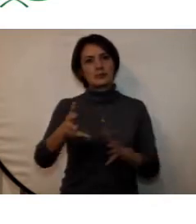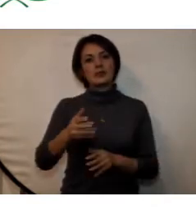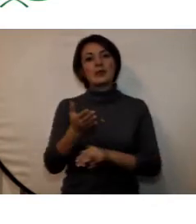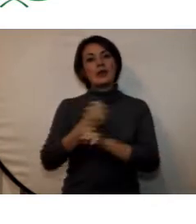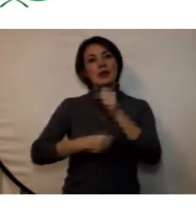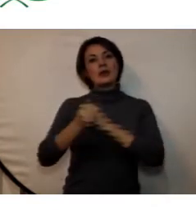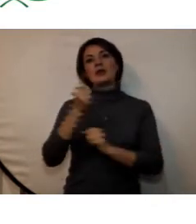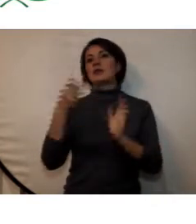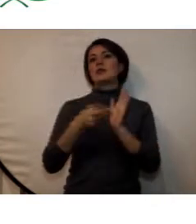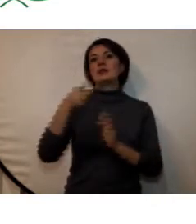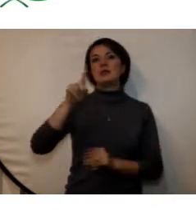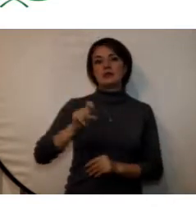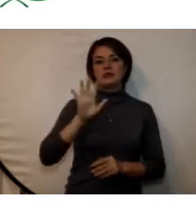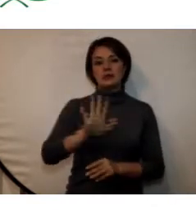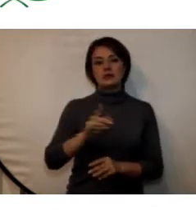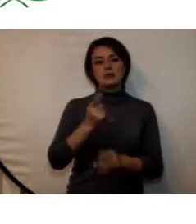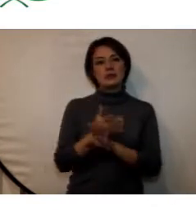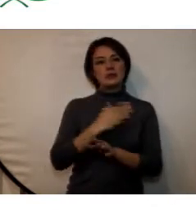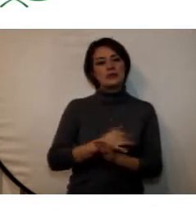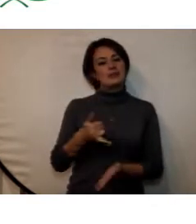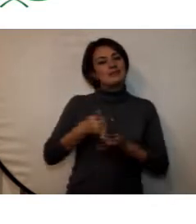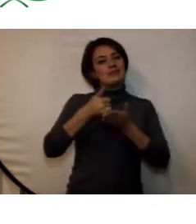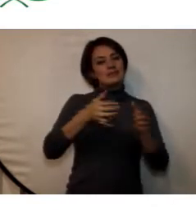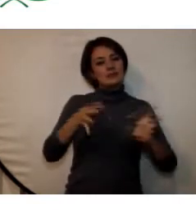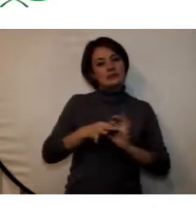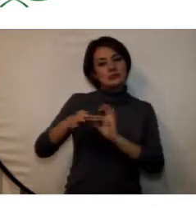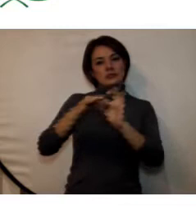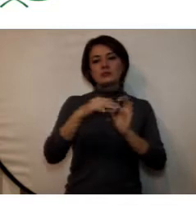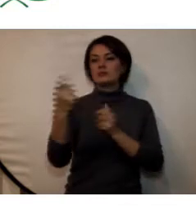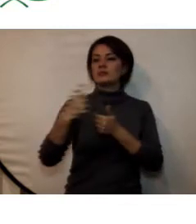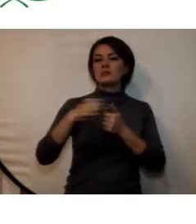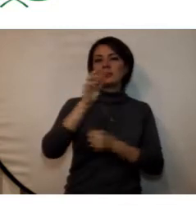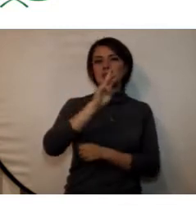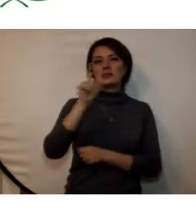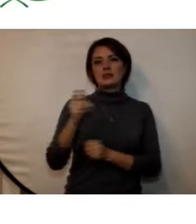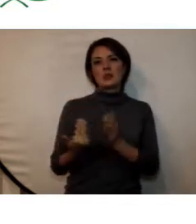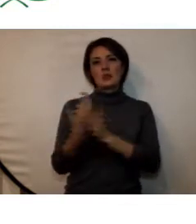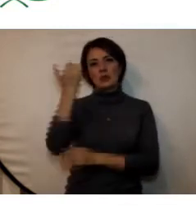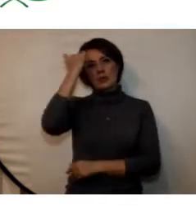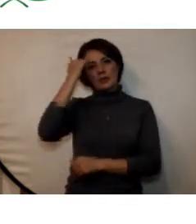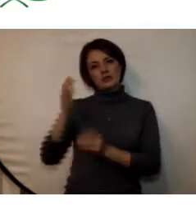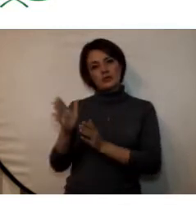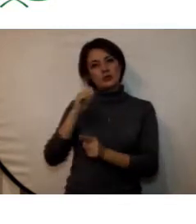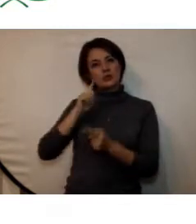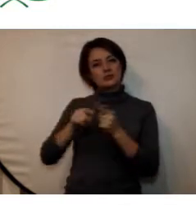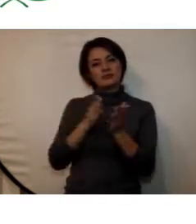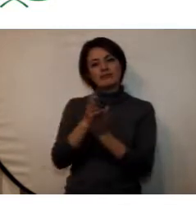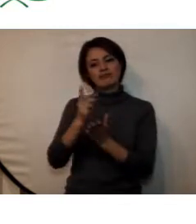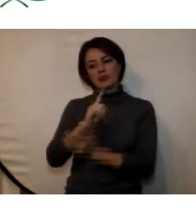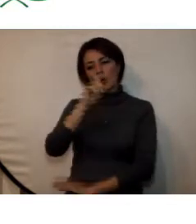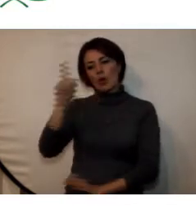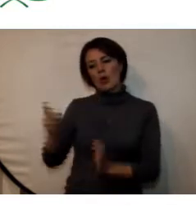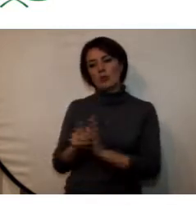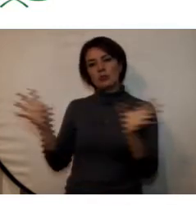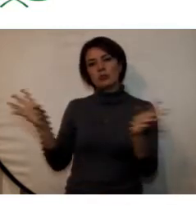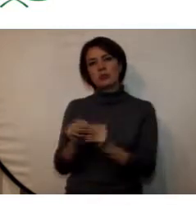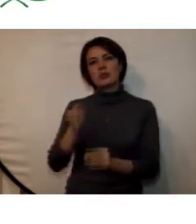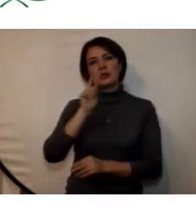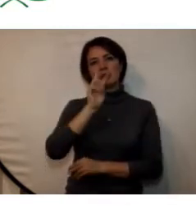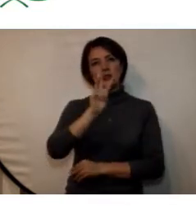llevó a cabo el concurso de méritos unificado con el cual se vincularon 36 nuevos docentes de carrera para completar un total de